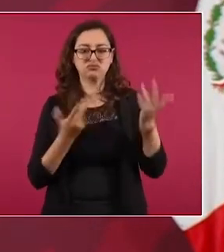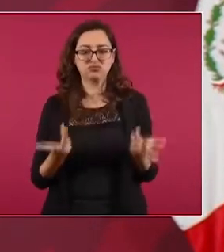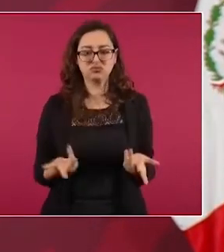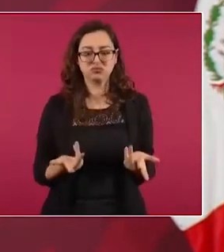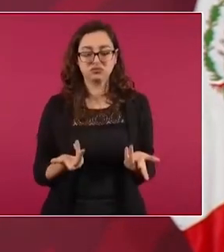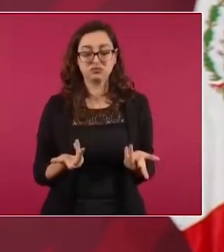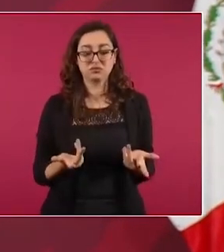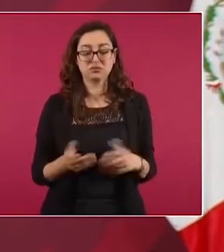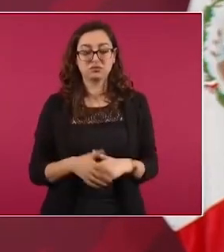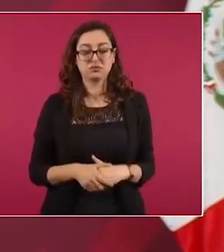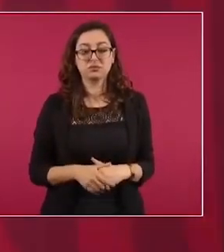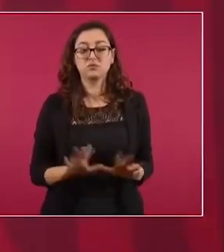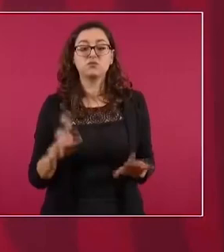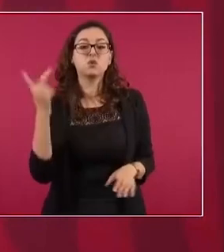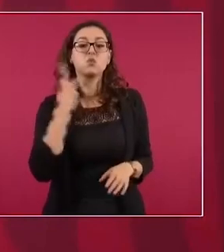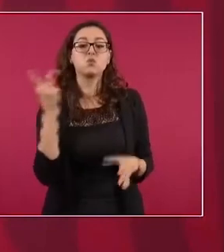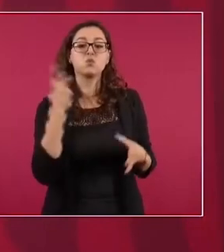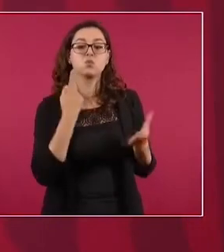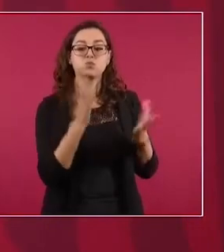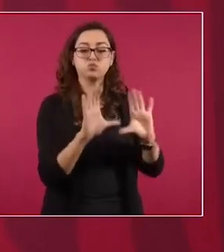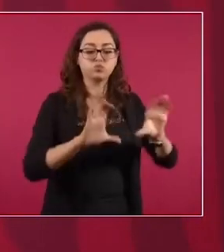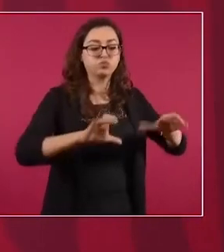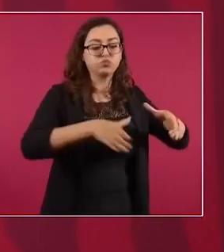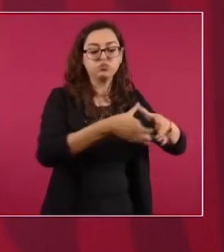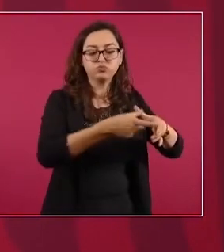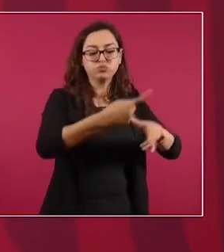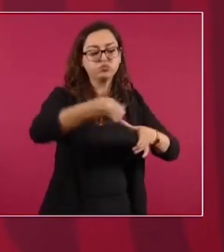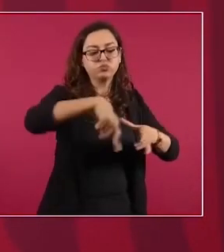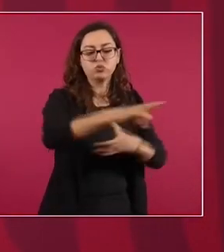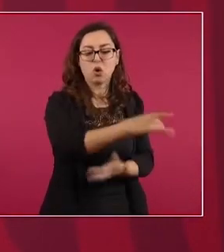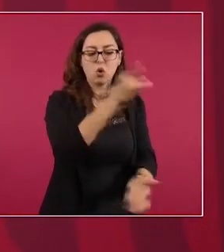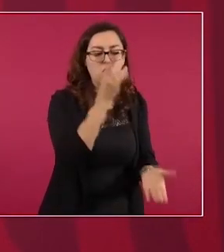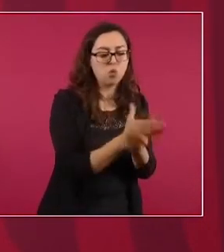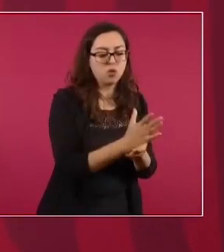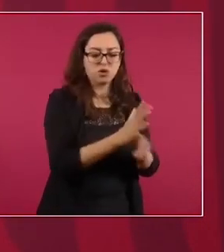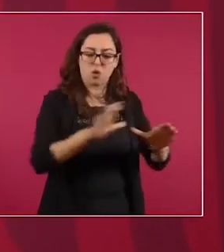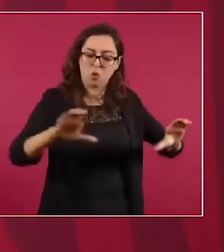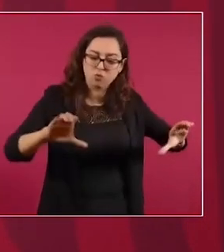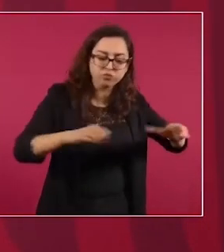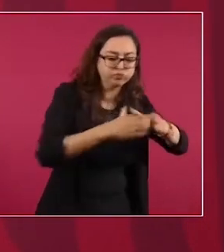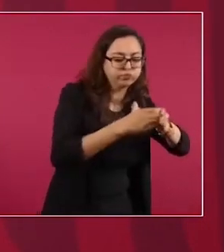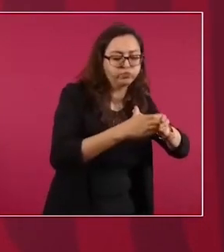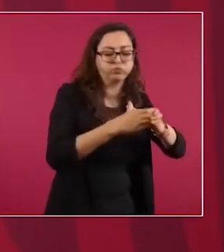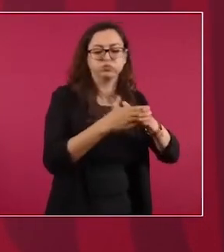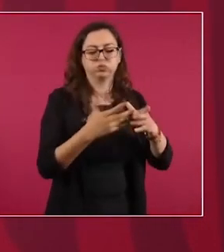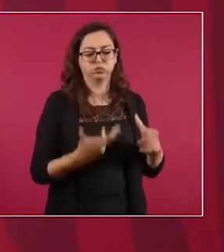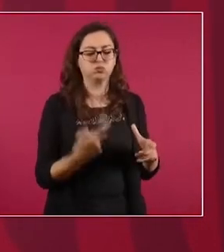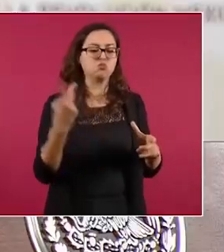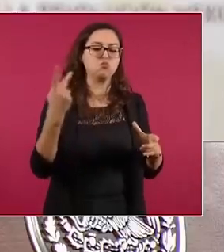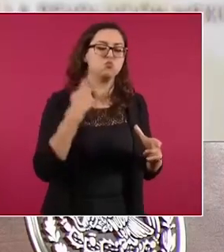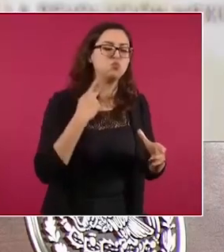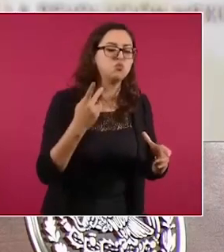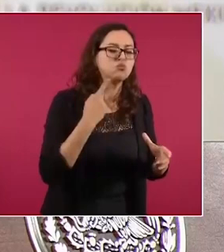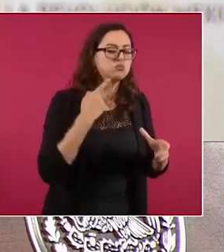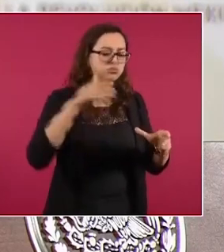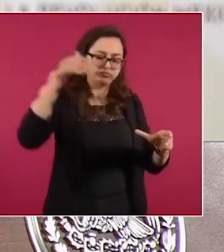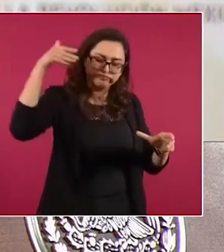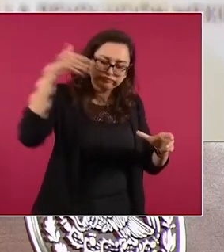La política es asunto de nosotros, dicen. La política es asunto de los políticos.